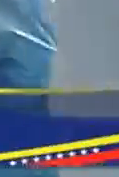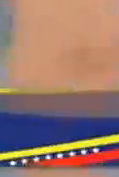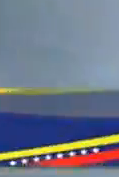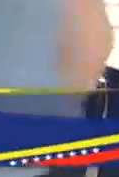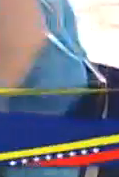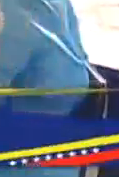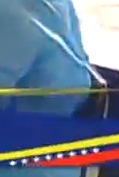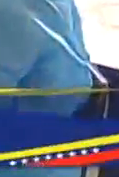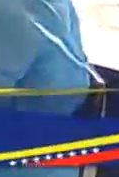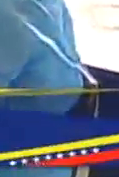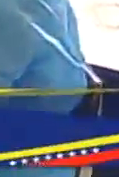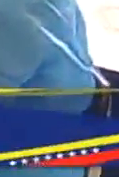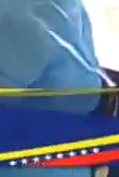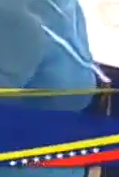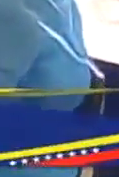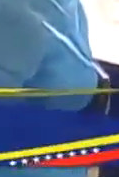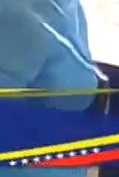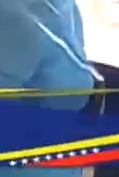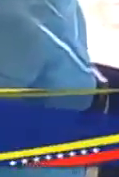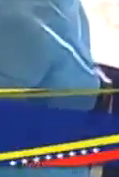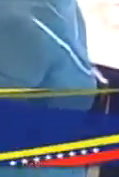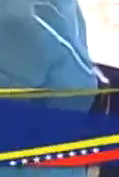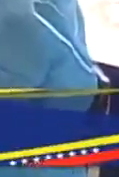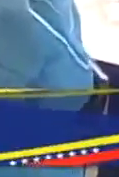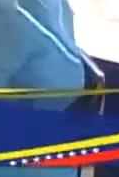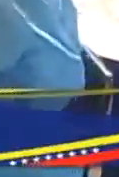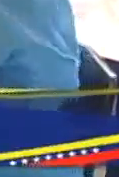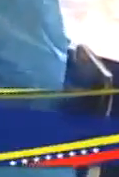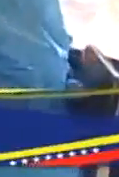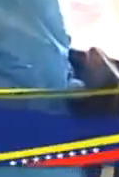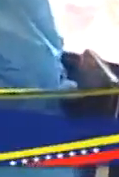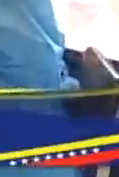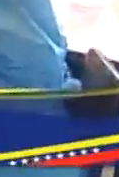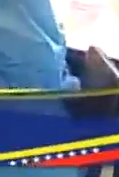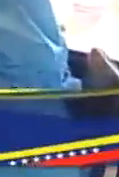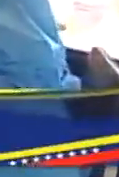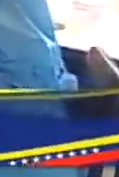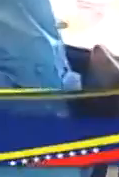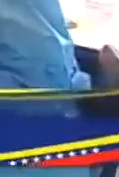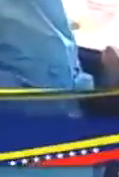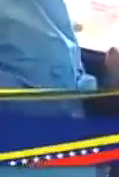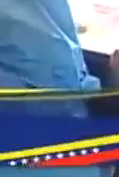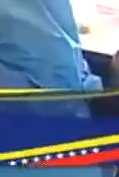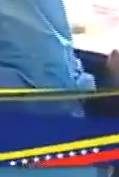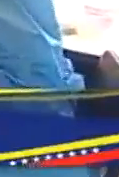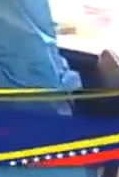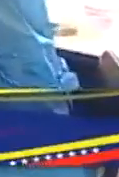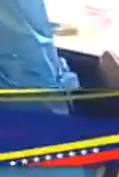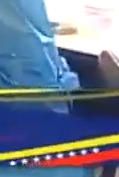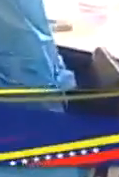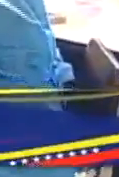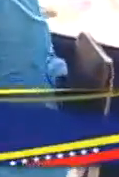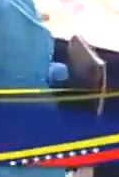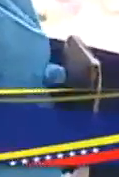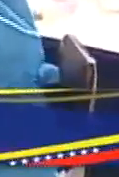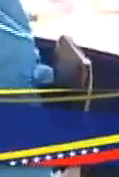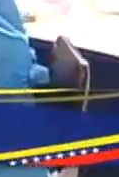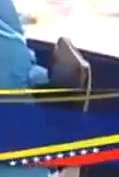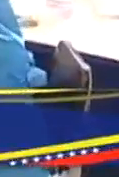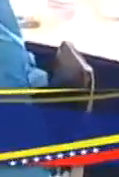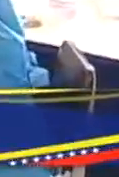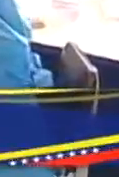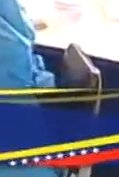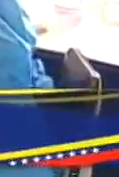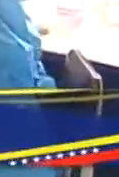ayer retomamos la vacunación en las escuelas ya son casi un millón 500 mil niños y niñas que se vacunaron a nivel